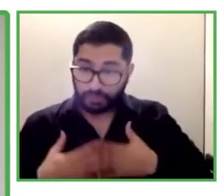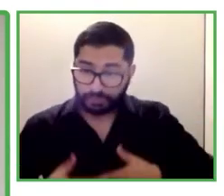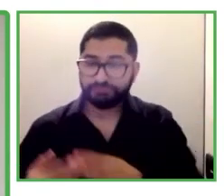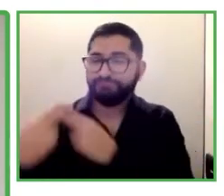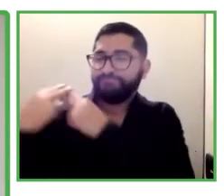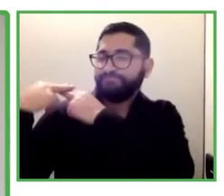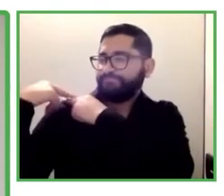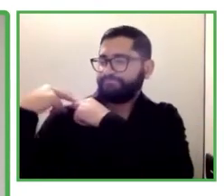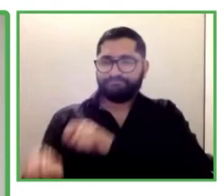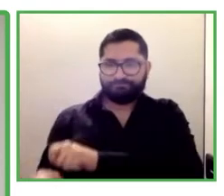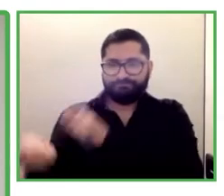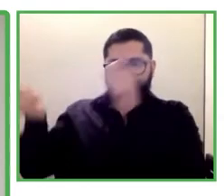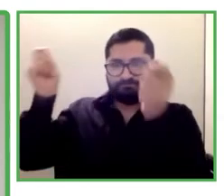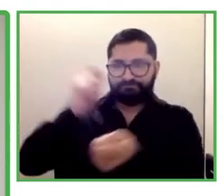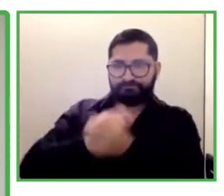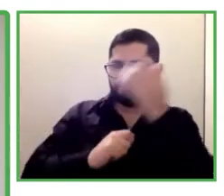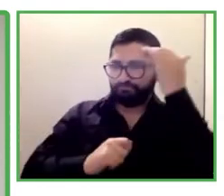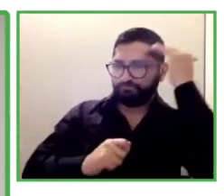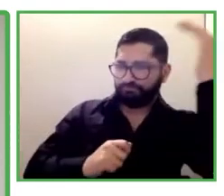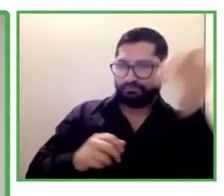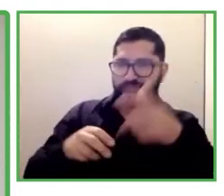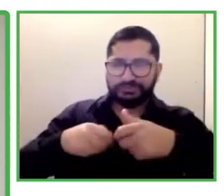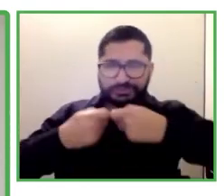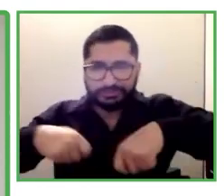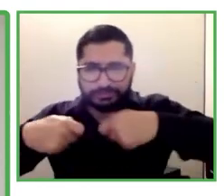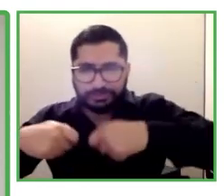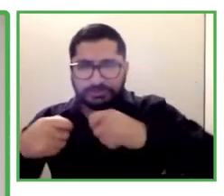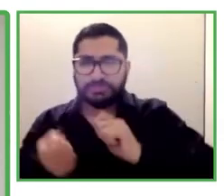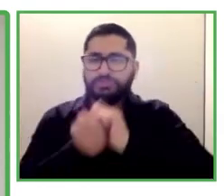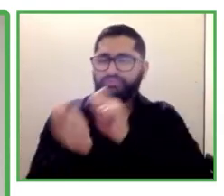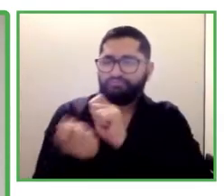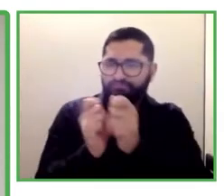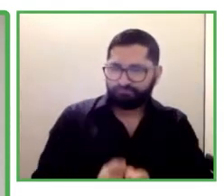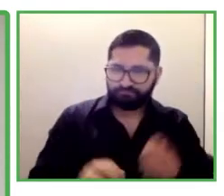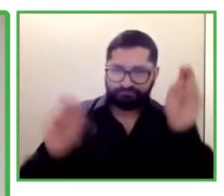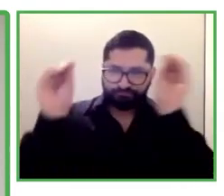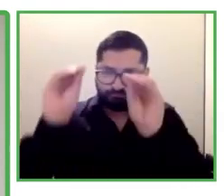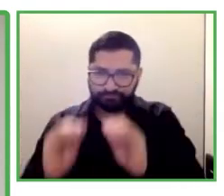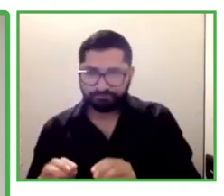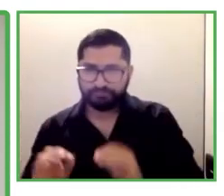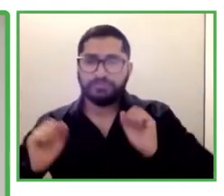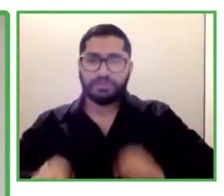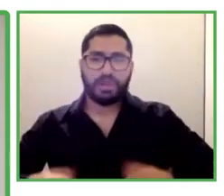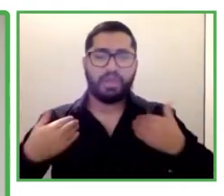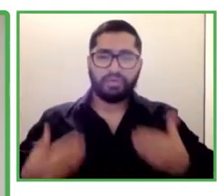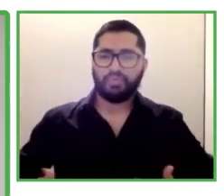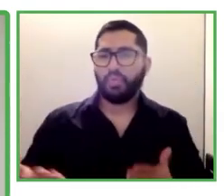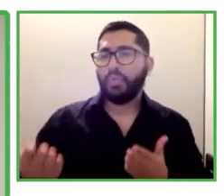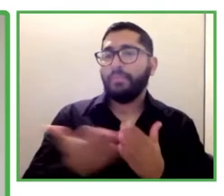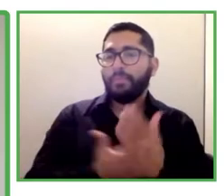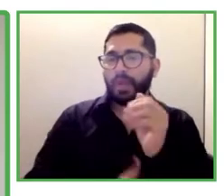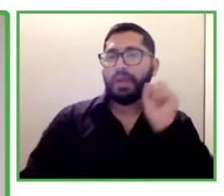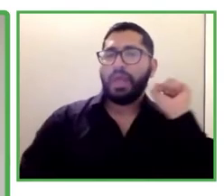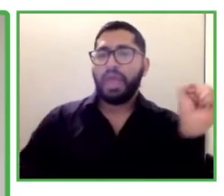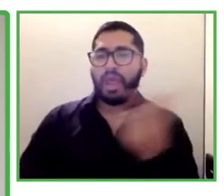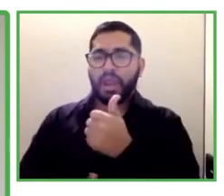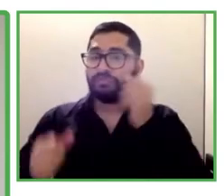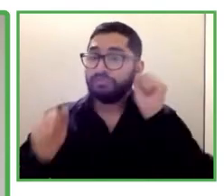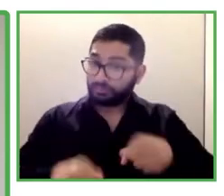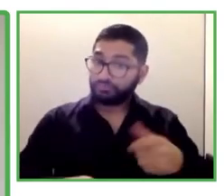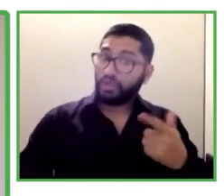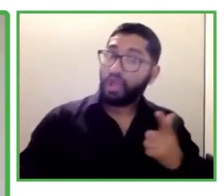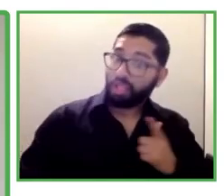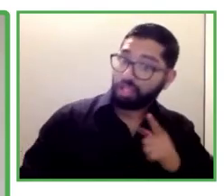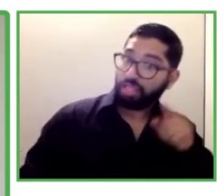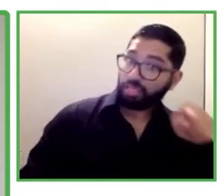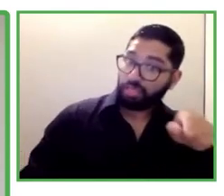cambio es un derecho humano que debería ser accesible para todos. Tenemos a varios colegas en todo el mundo. Tenemos un